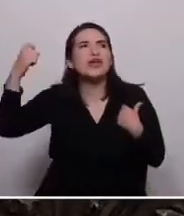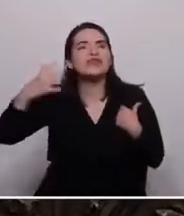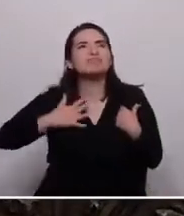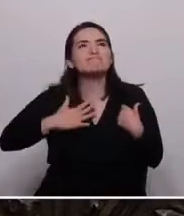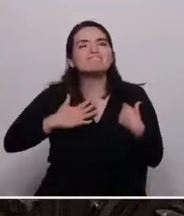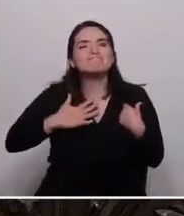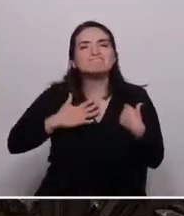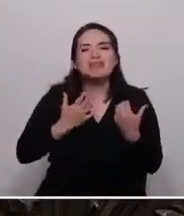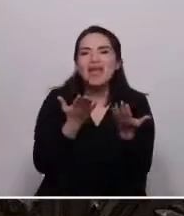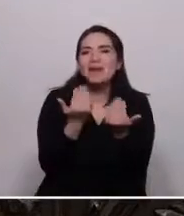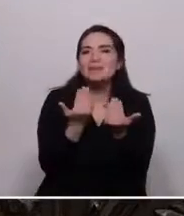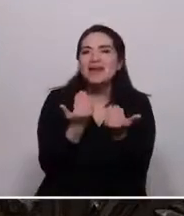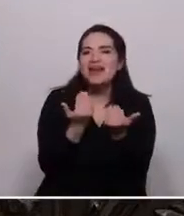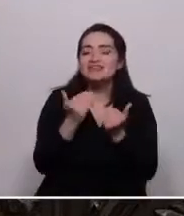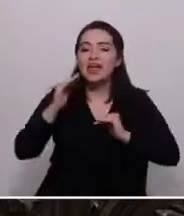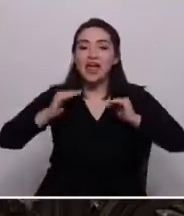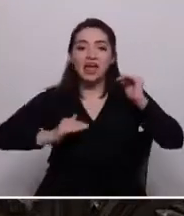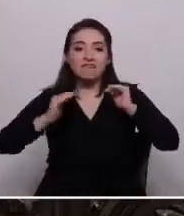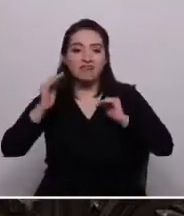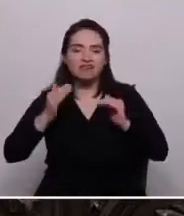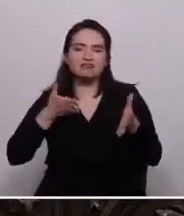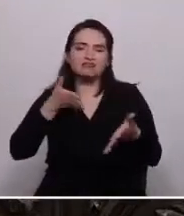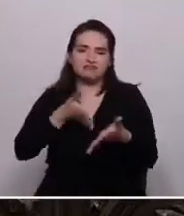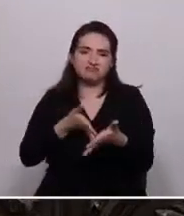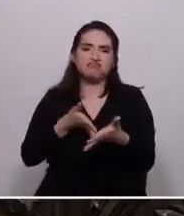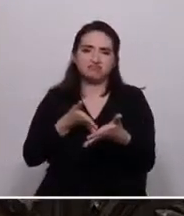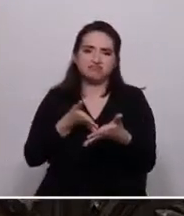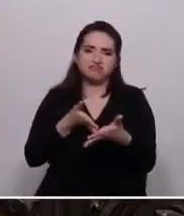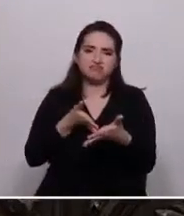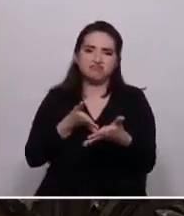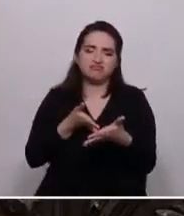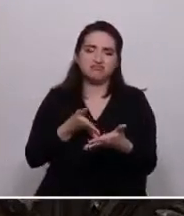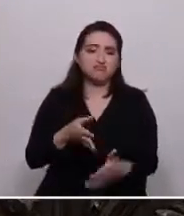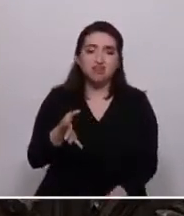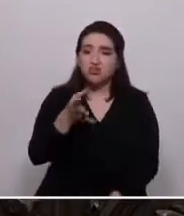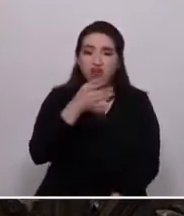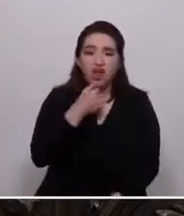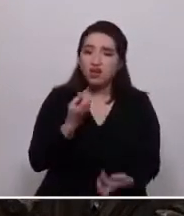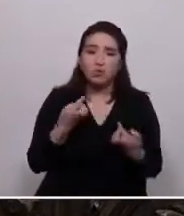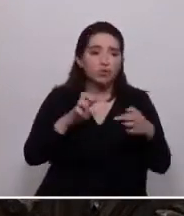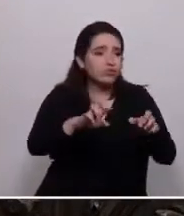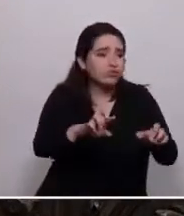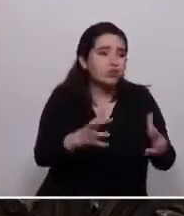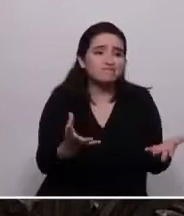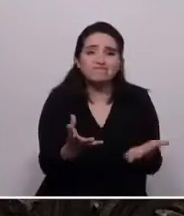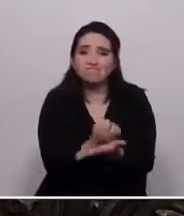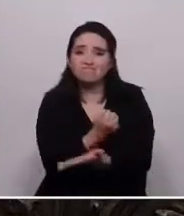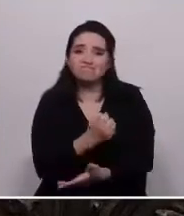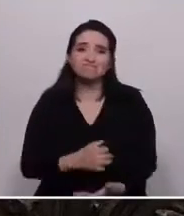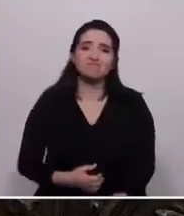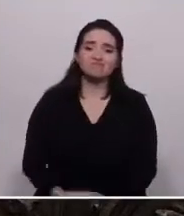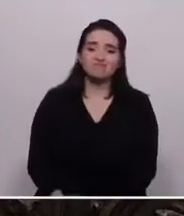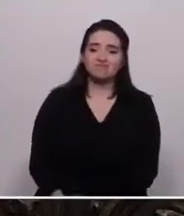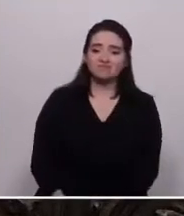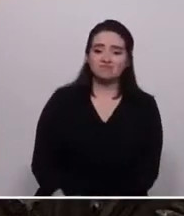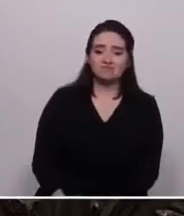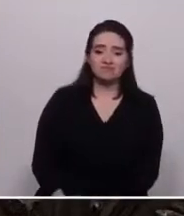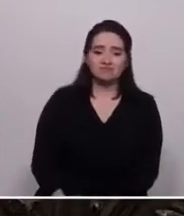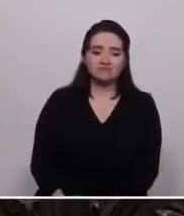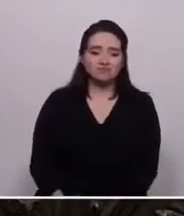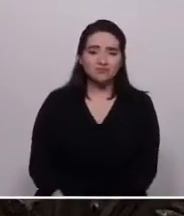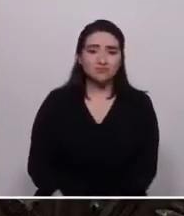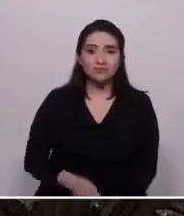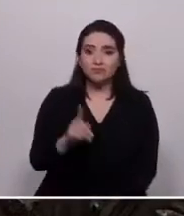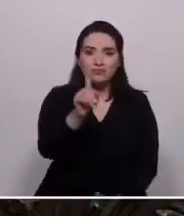esperanzas que muchas veces quedan truncados porque no tuvieron oportunidades. No le dimos las